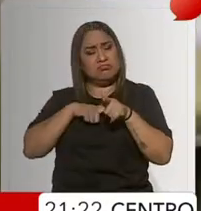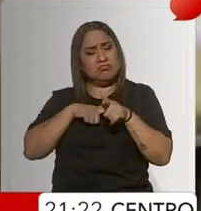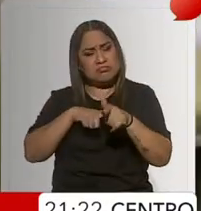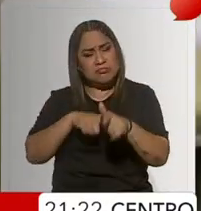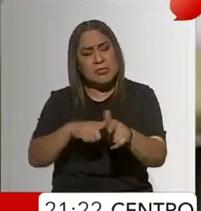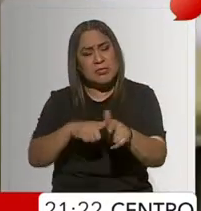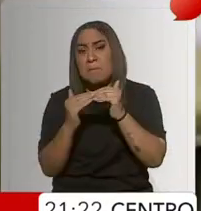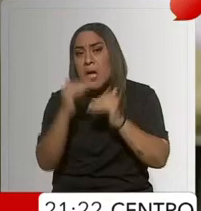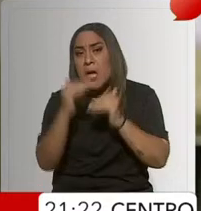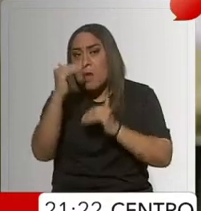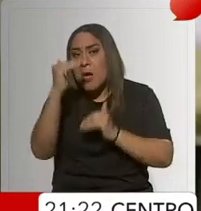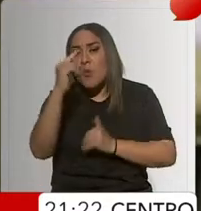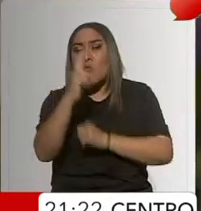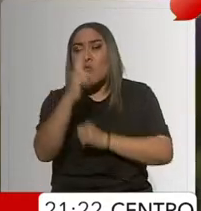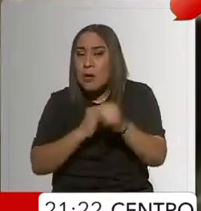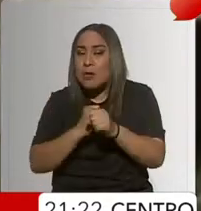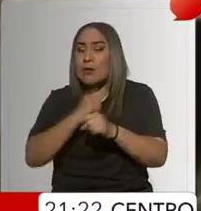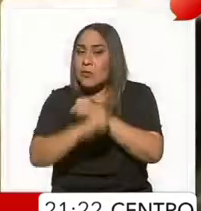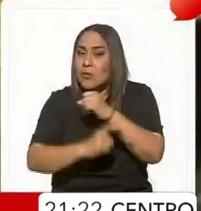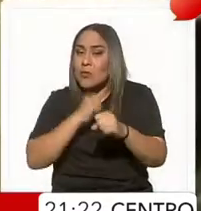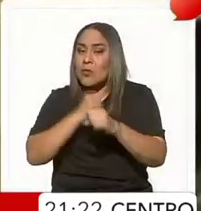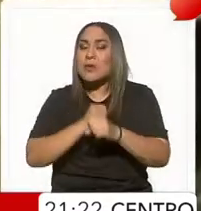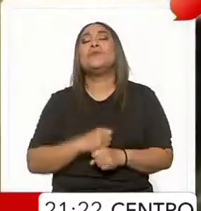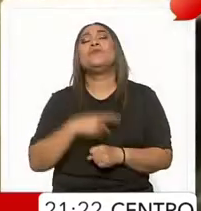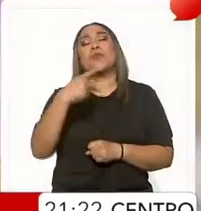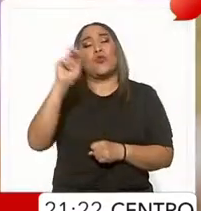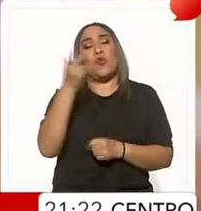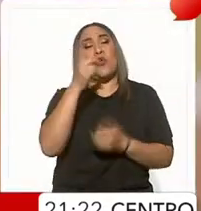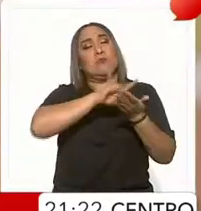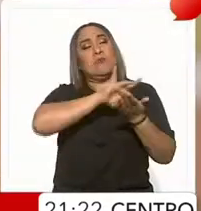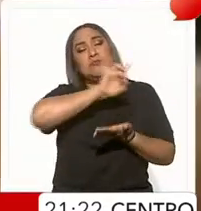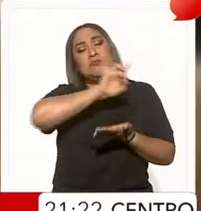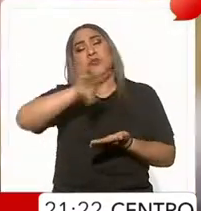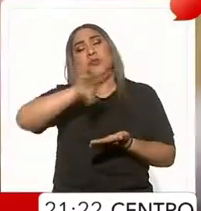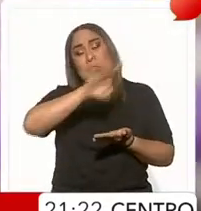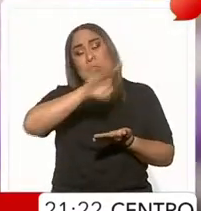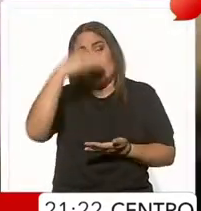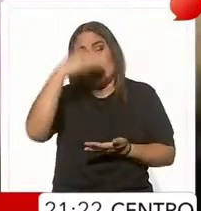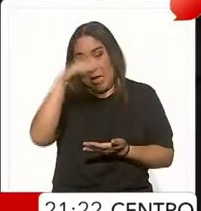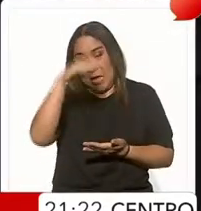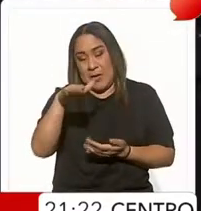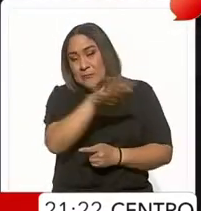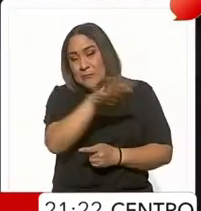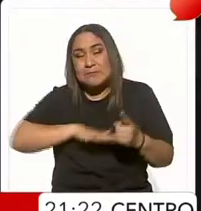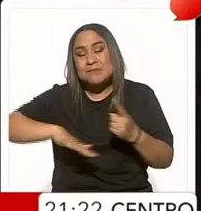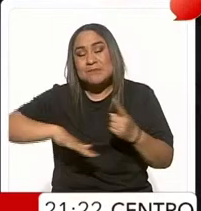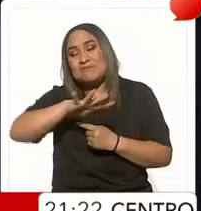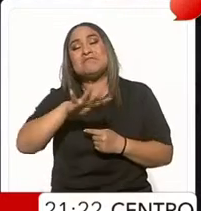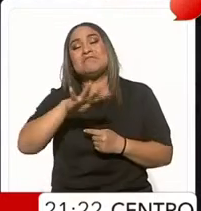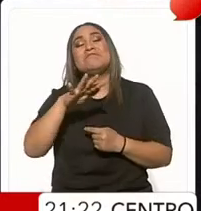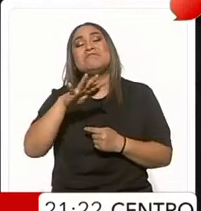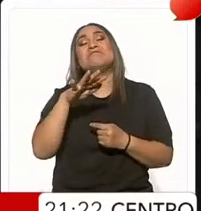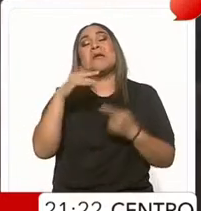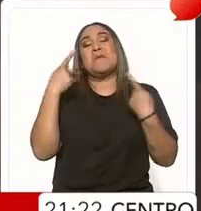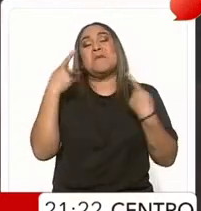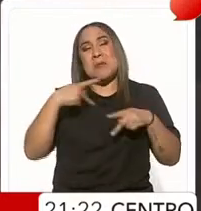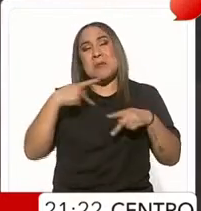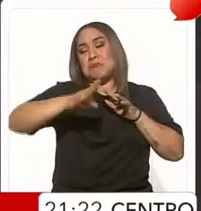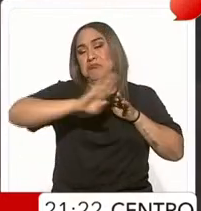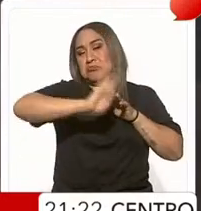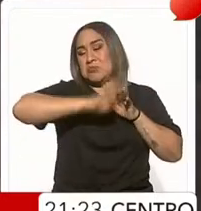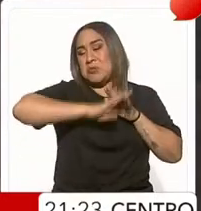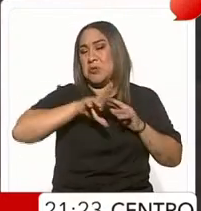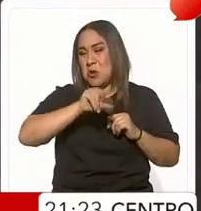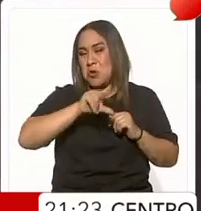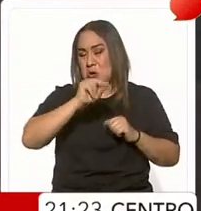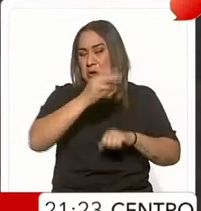incrementos anualizados. El envío de remesas se presenta en un entorno en el que las detenciones y rechazos de ingresos a mexicanos en Estados Unidos